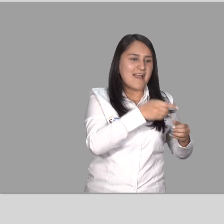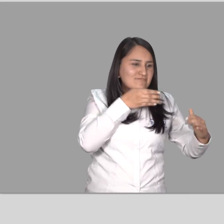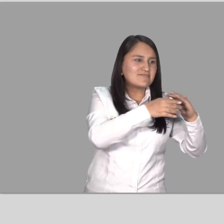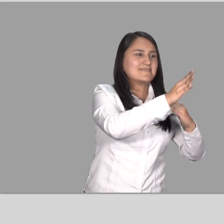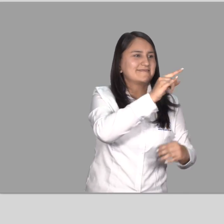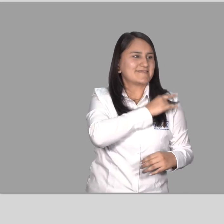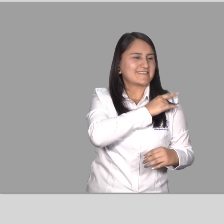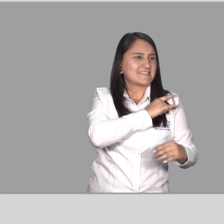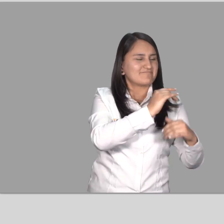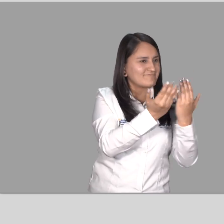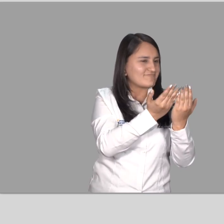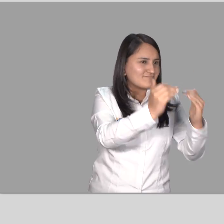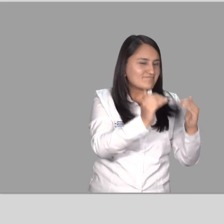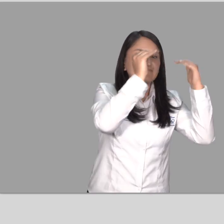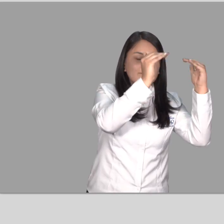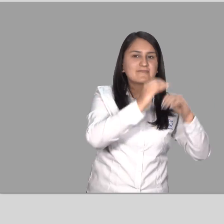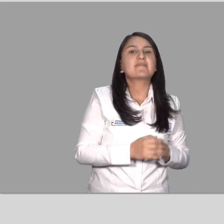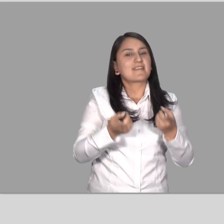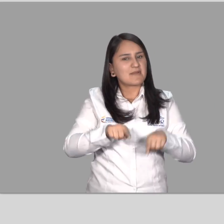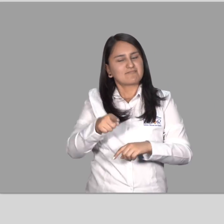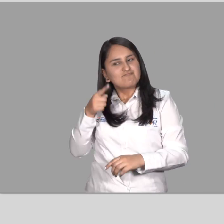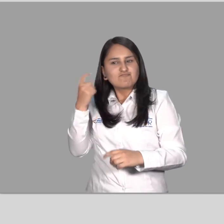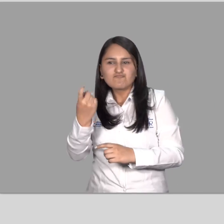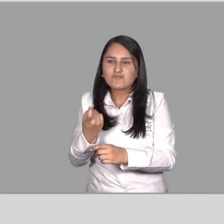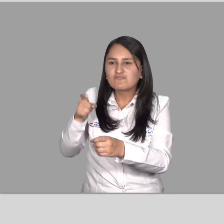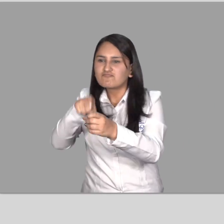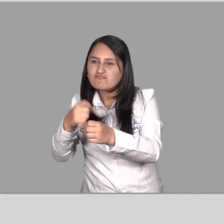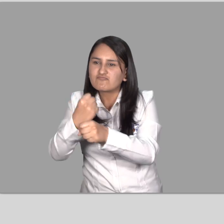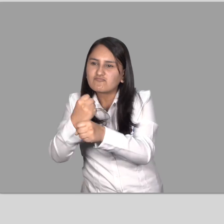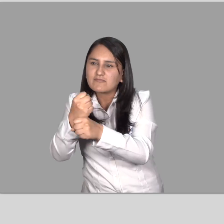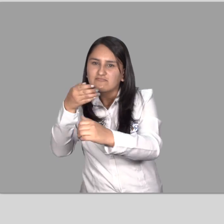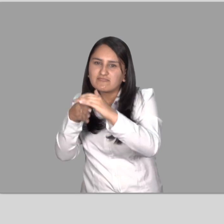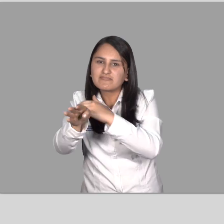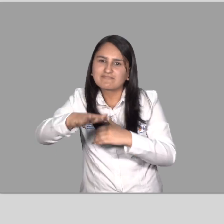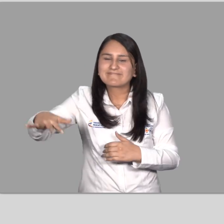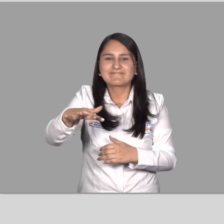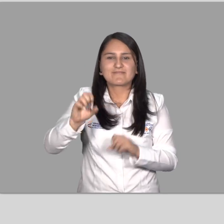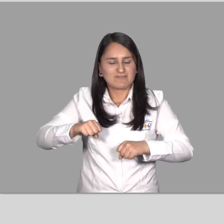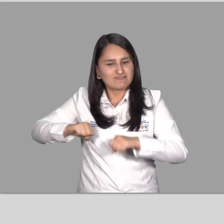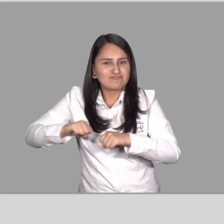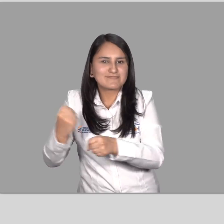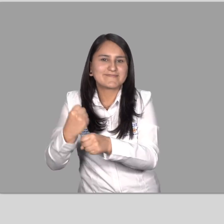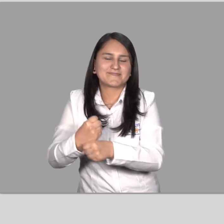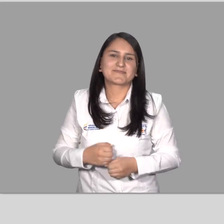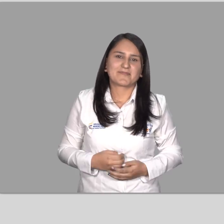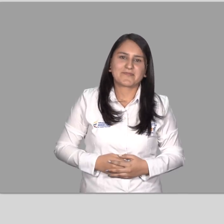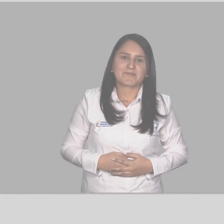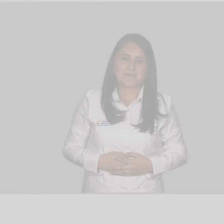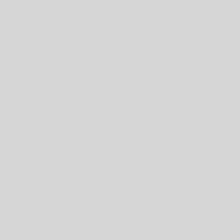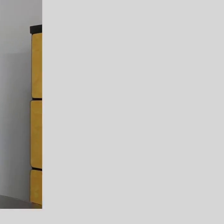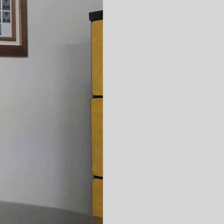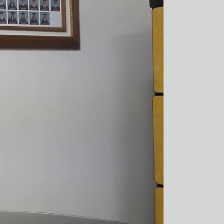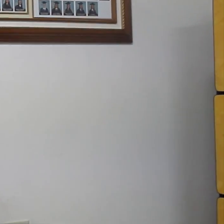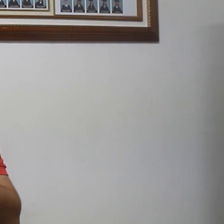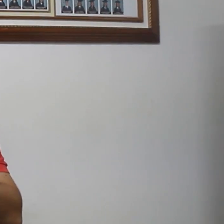instituciones de educación superior O acompañándolos en el desempeño y ubicación en el campo laboral